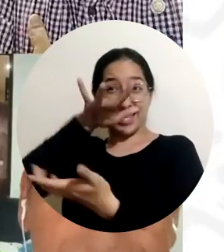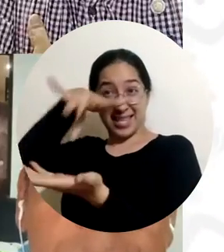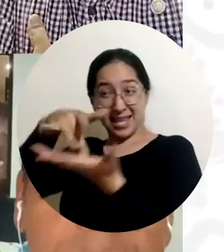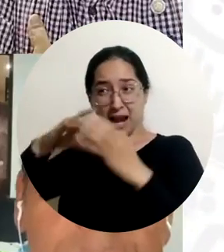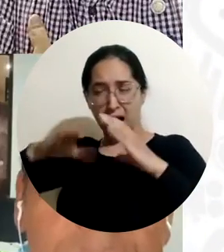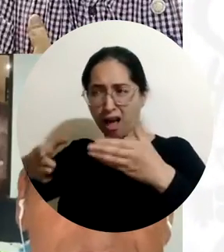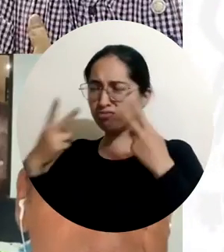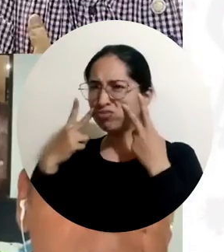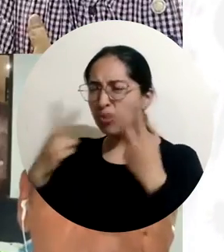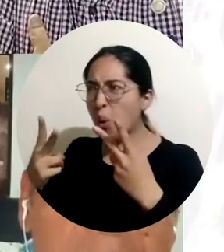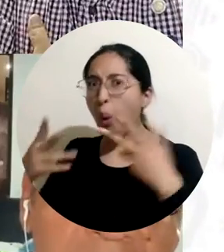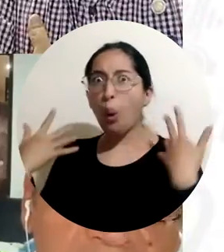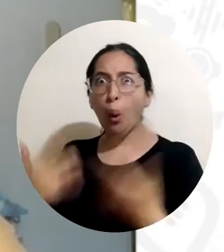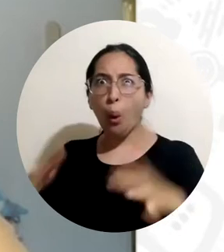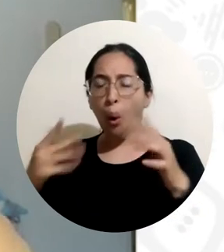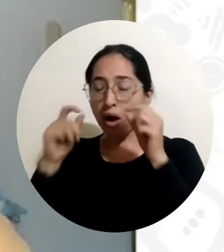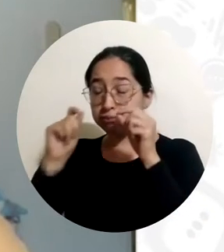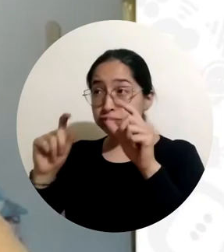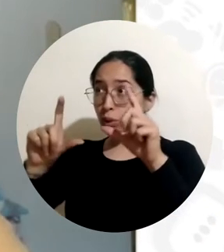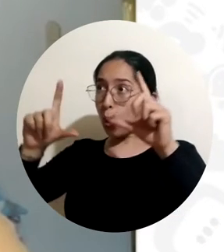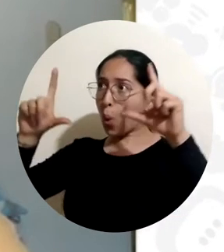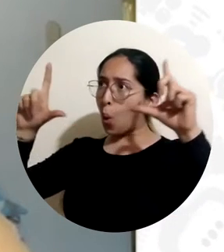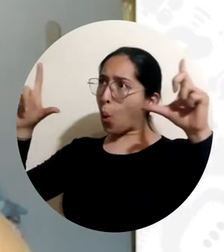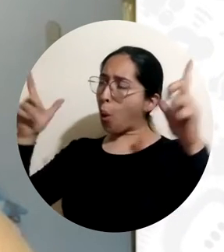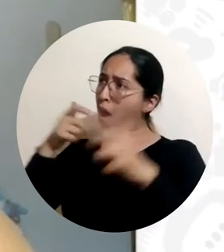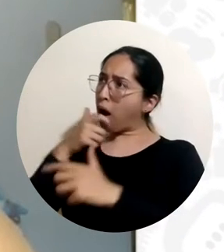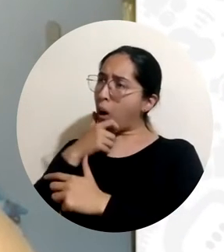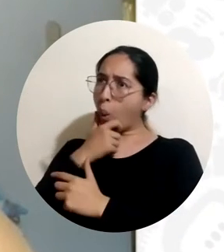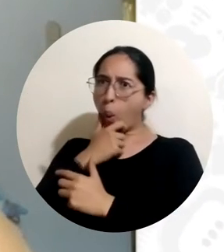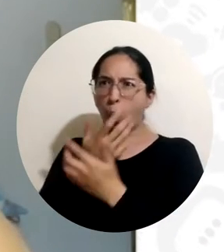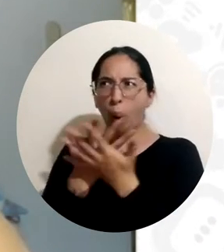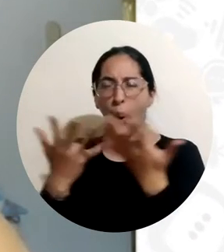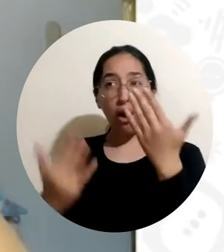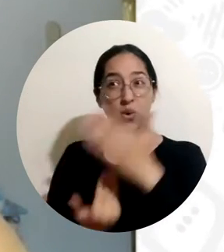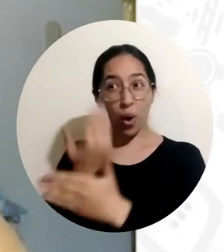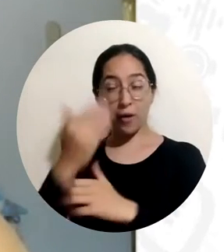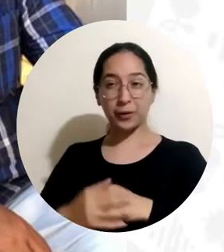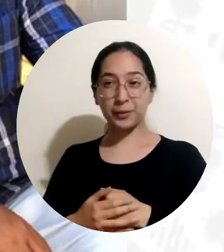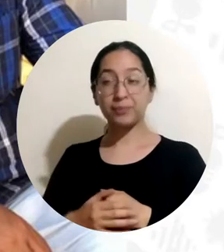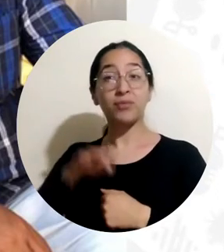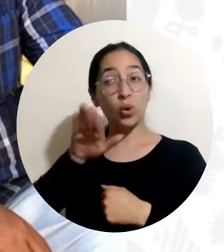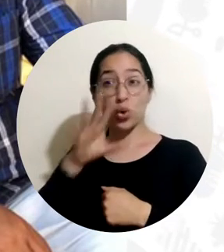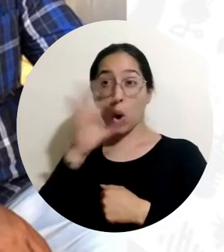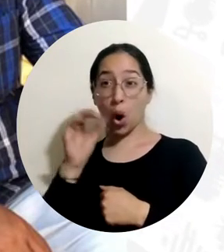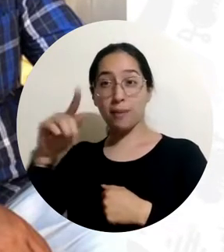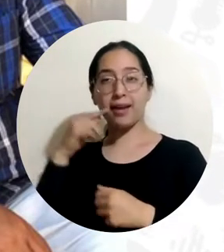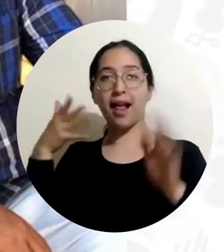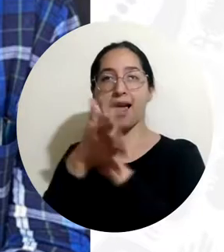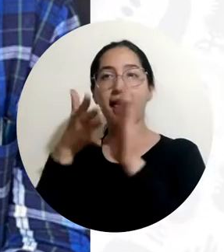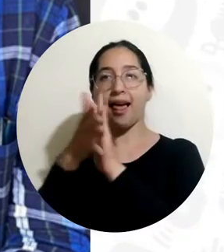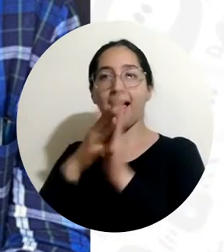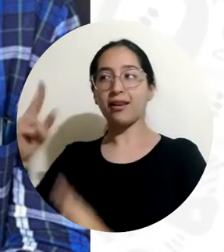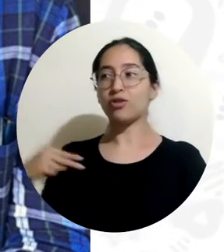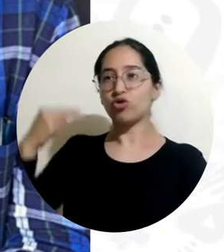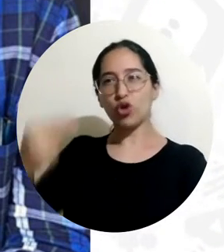clases uno siente cómo empieza a vislumbrar un mundo desconocido. De nacimiento y por tradición,